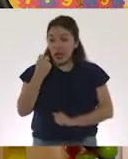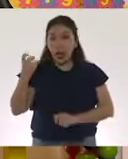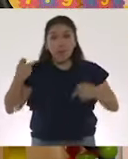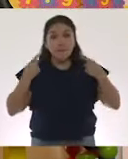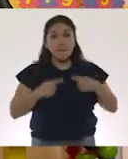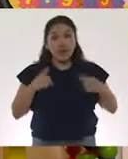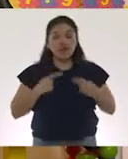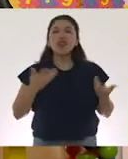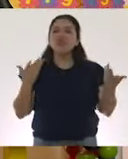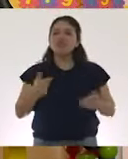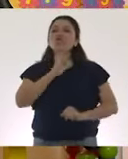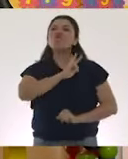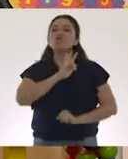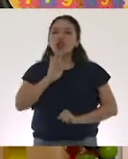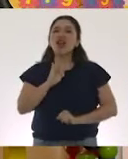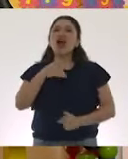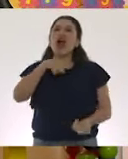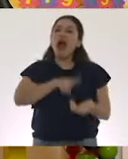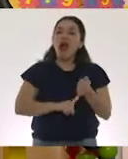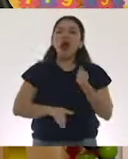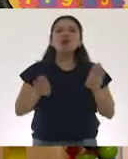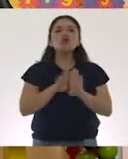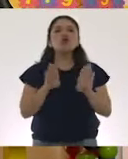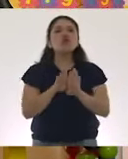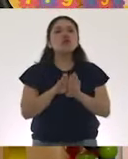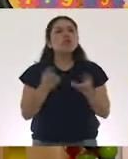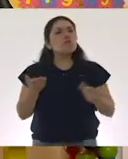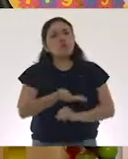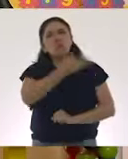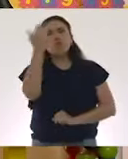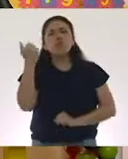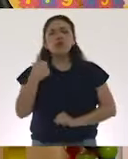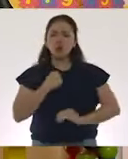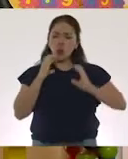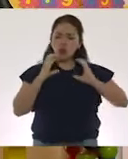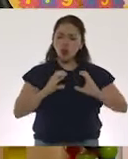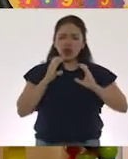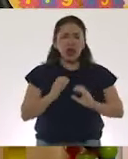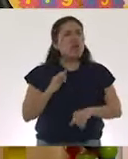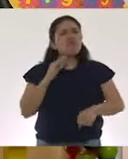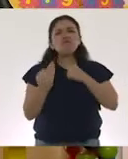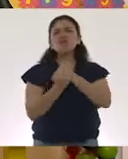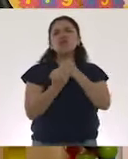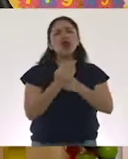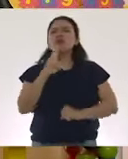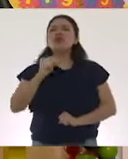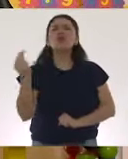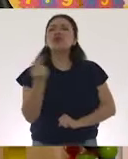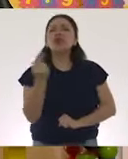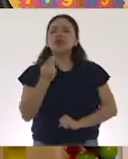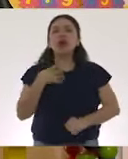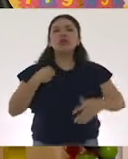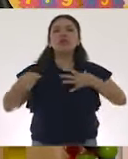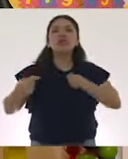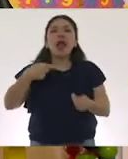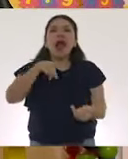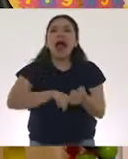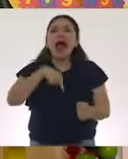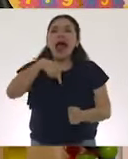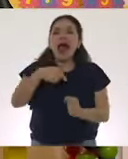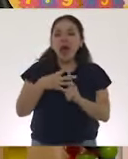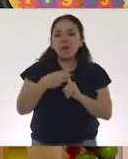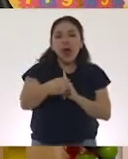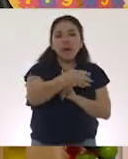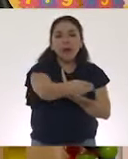son las que pueden estar no aplicando las medidas adecuadas para evitar la transmisión y entonces estar contagiando